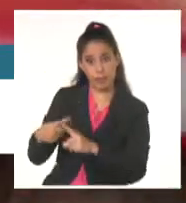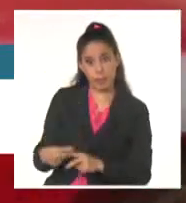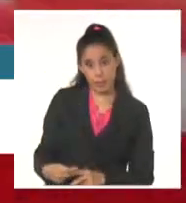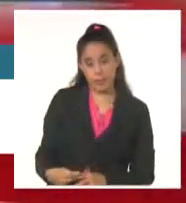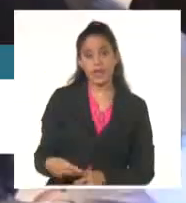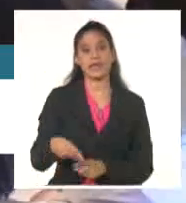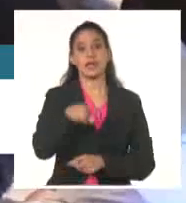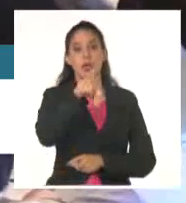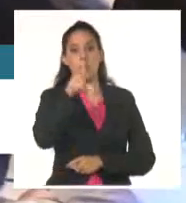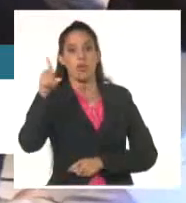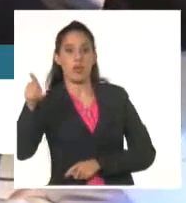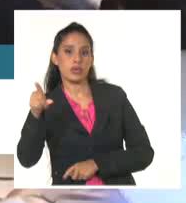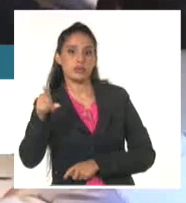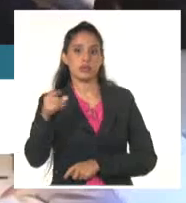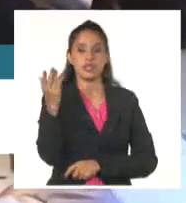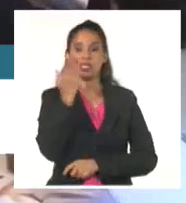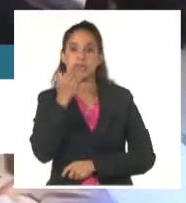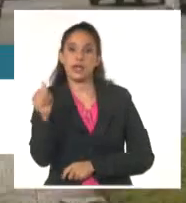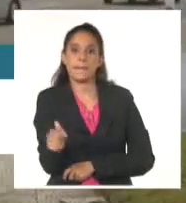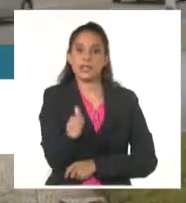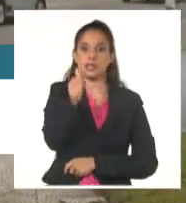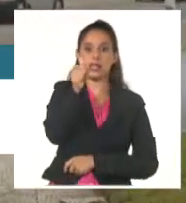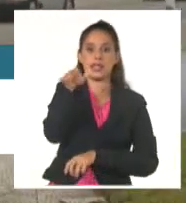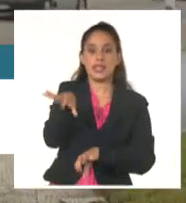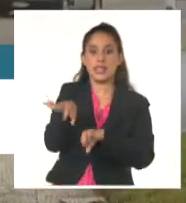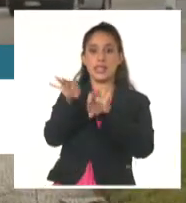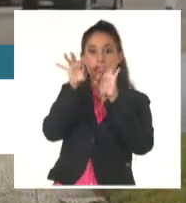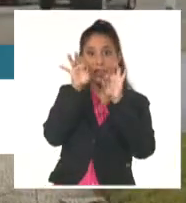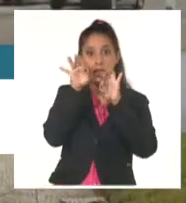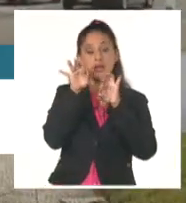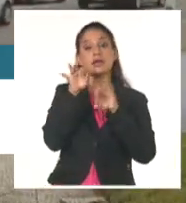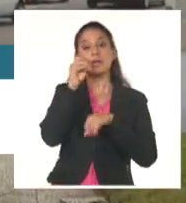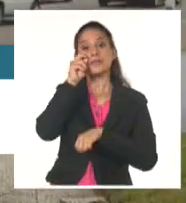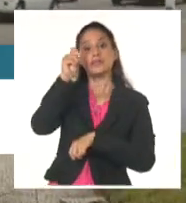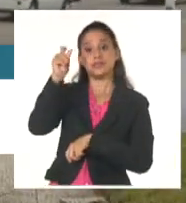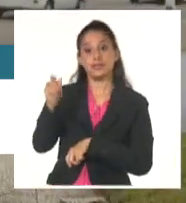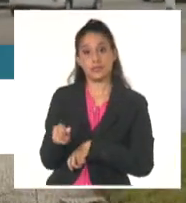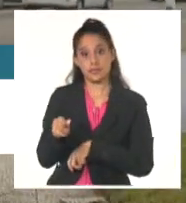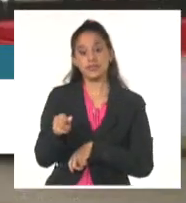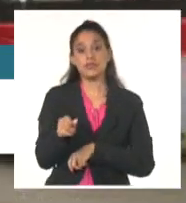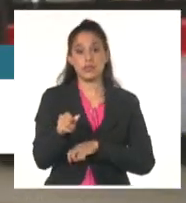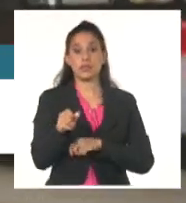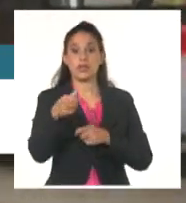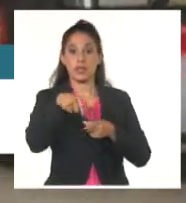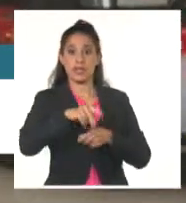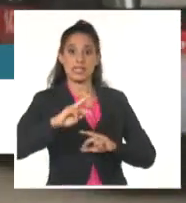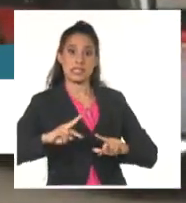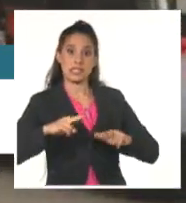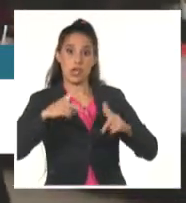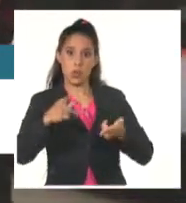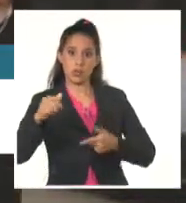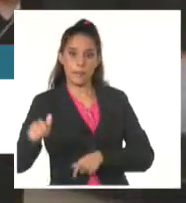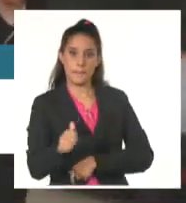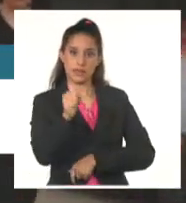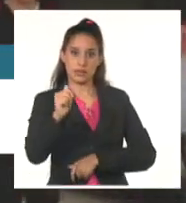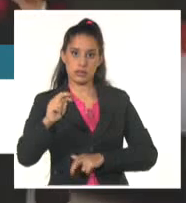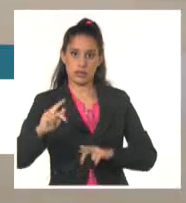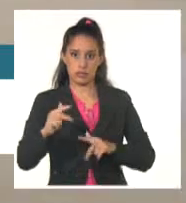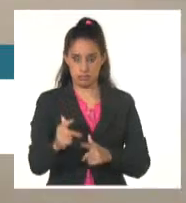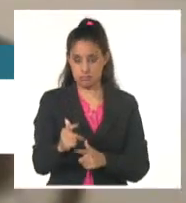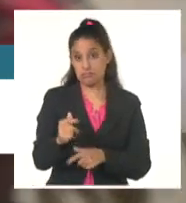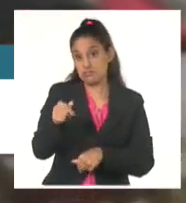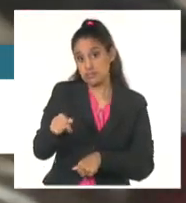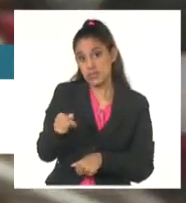domingo suceder al actual presidente Luis Lacalle Pou impedido constitucionalmente de un segundo mandato consecutivo. Los últimos